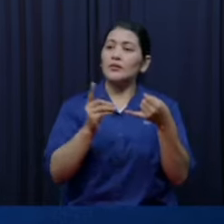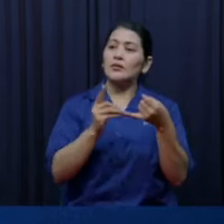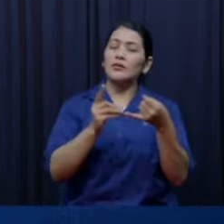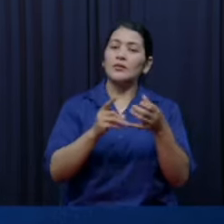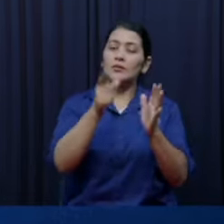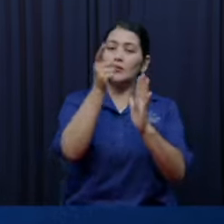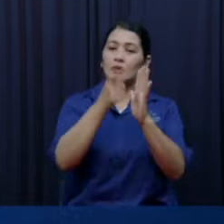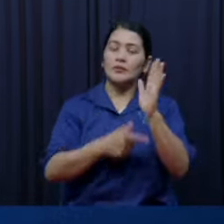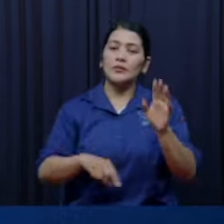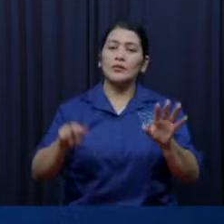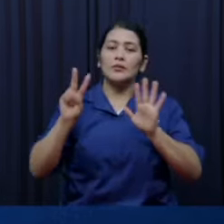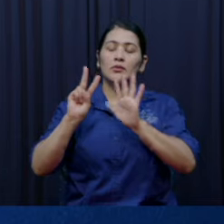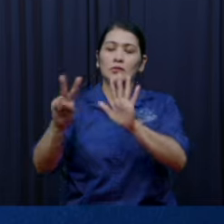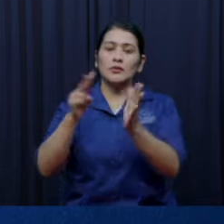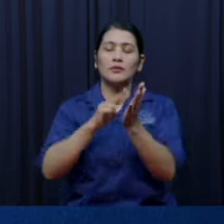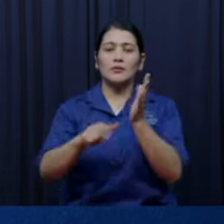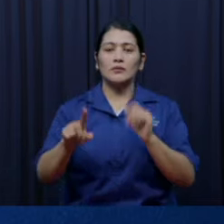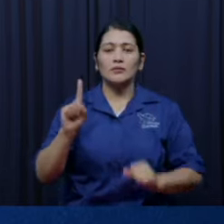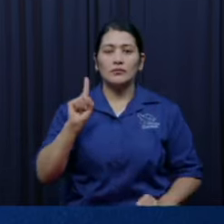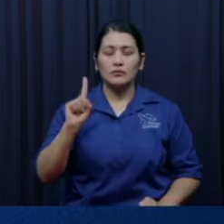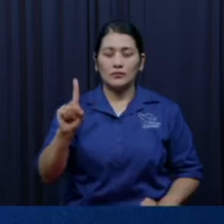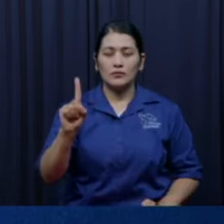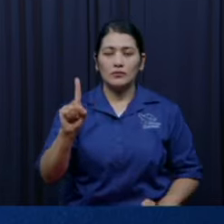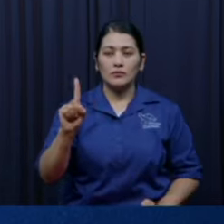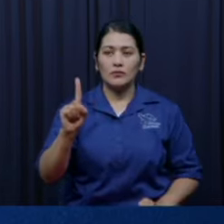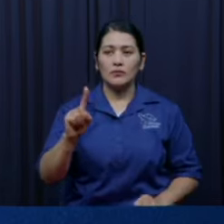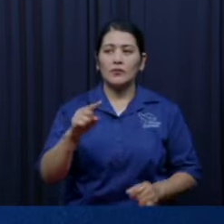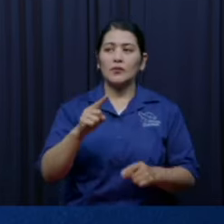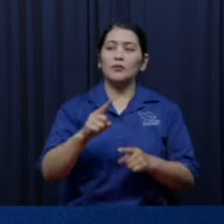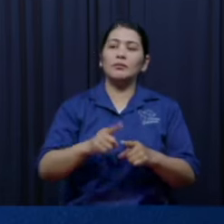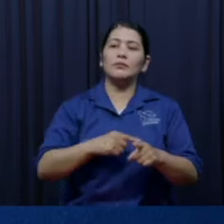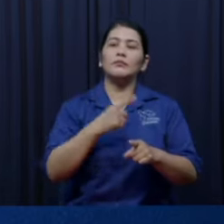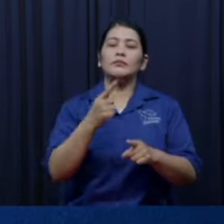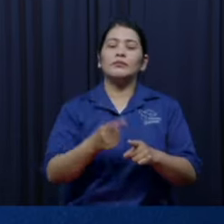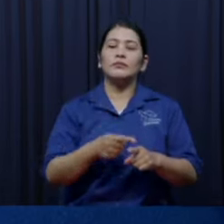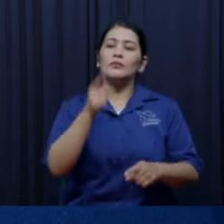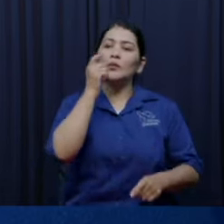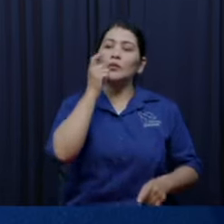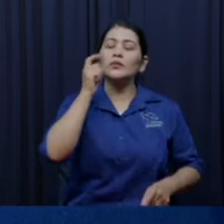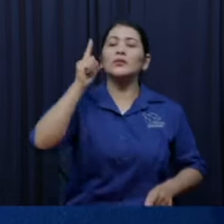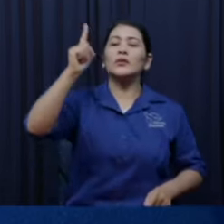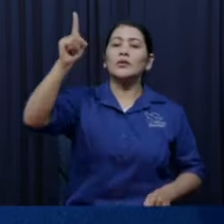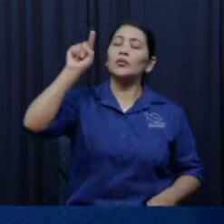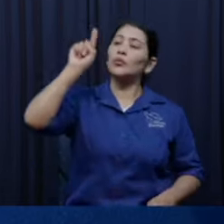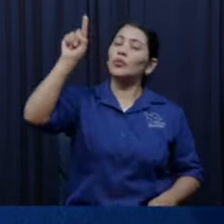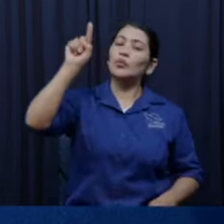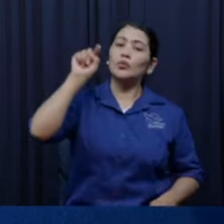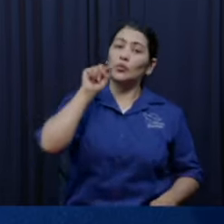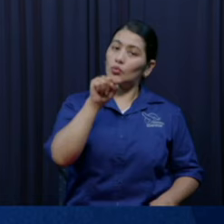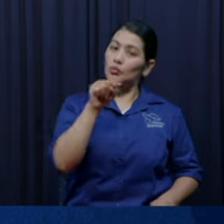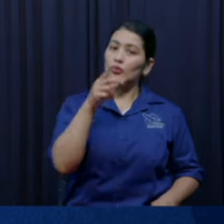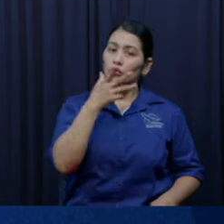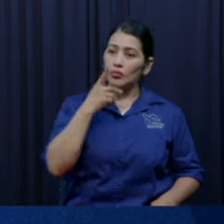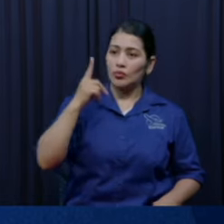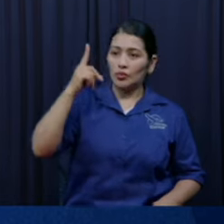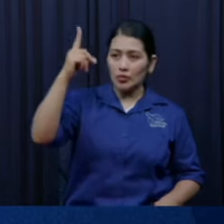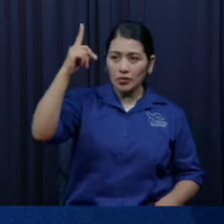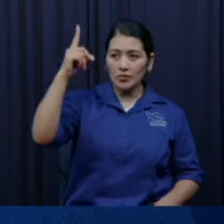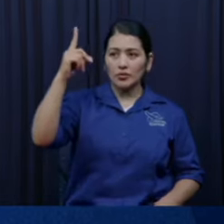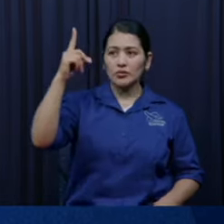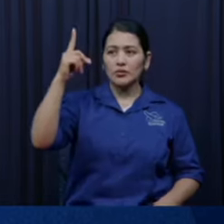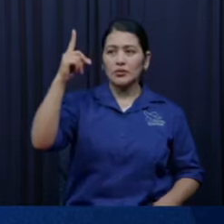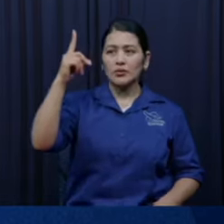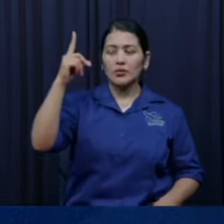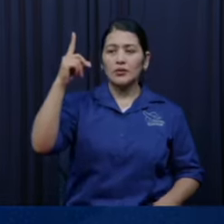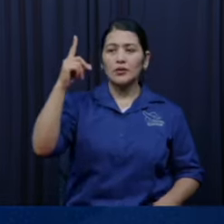Deuteronomio 7.1, esta era una promesa, el otro versículo es un